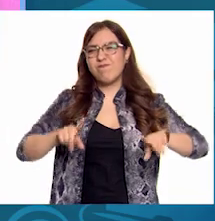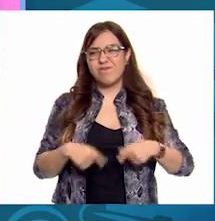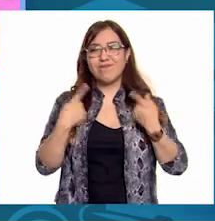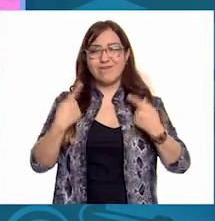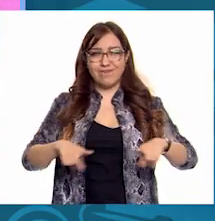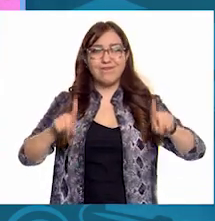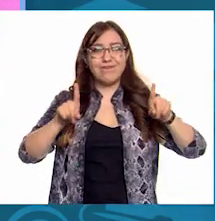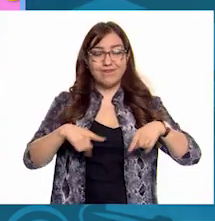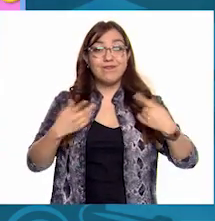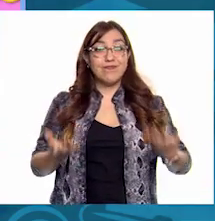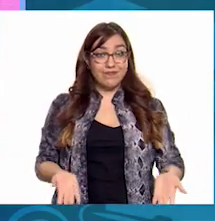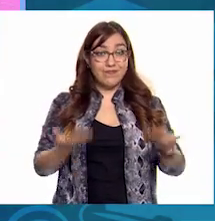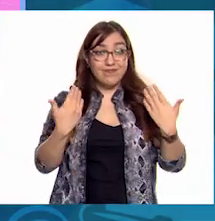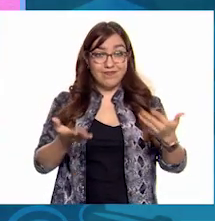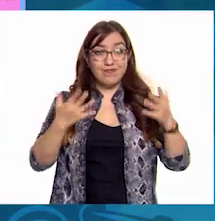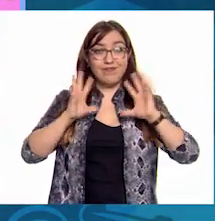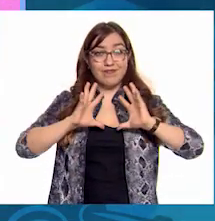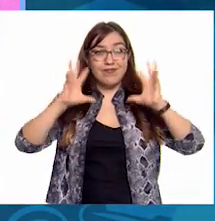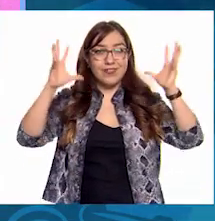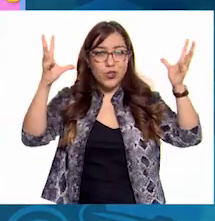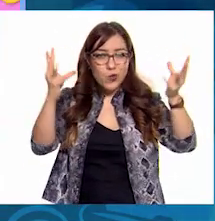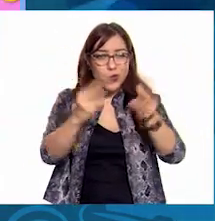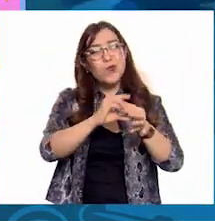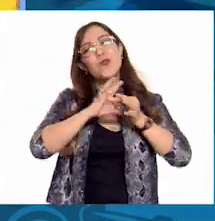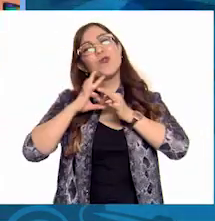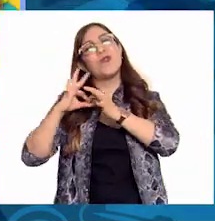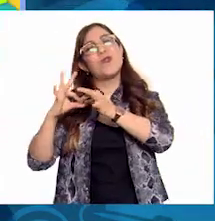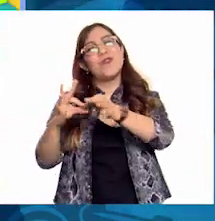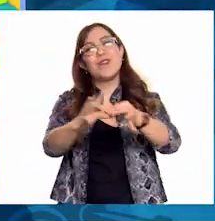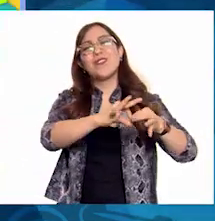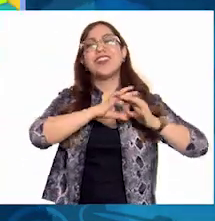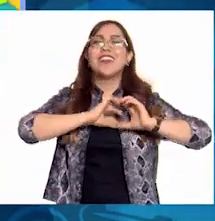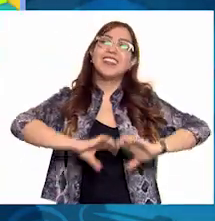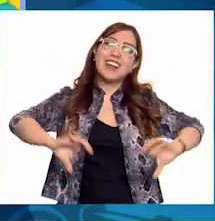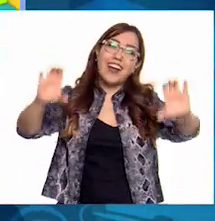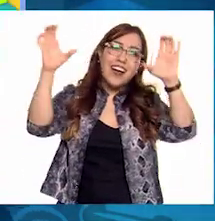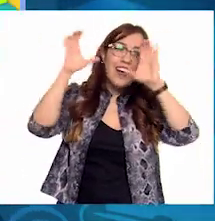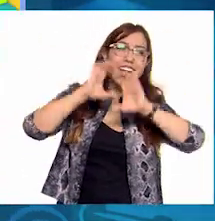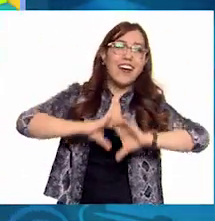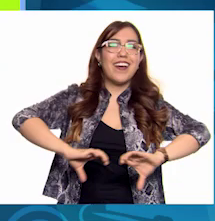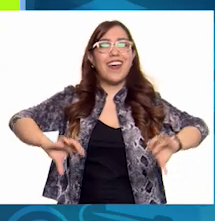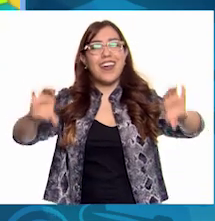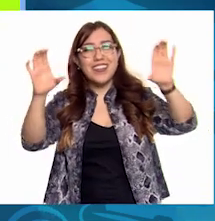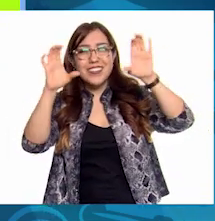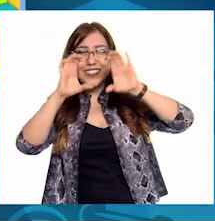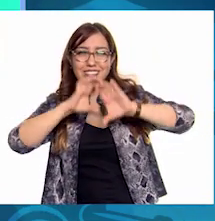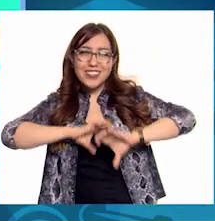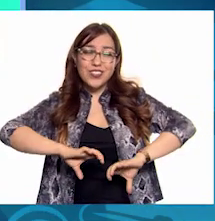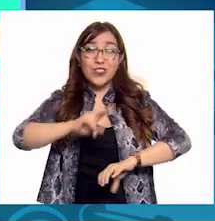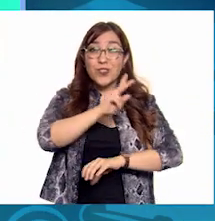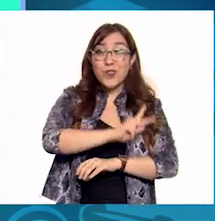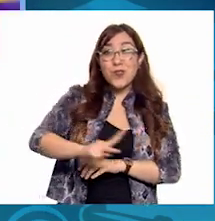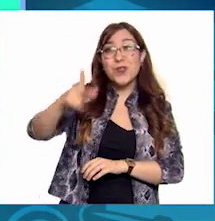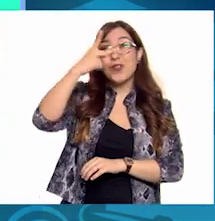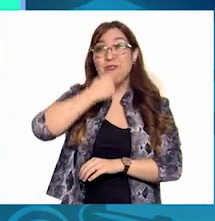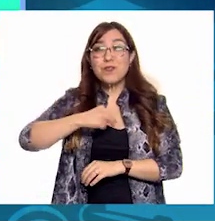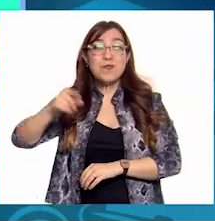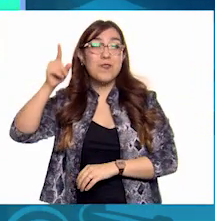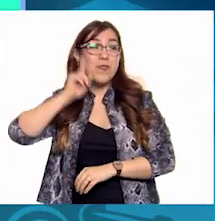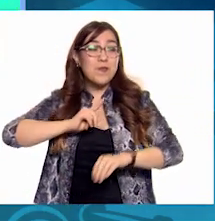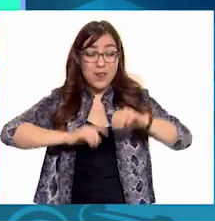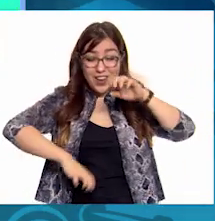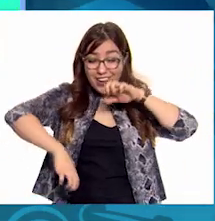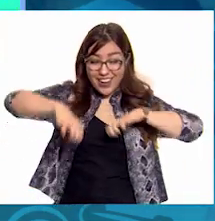Cantemos juntos esta canción, todos unidos sin distinción Chicos y